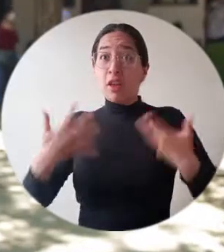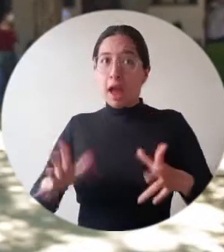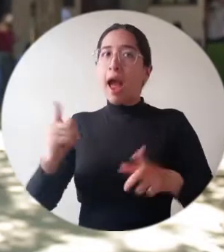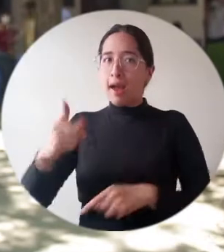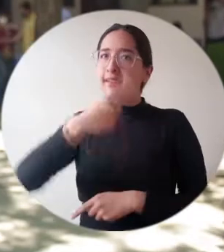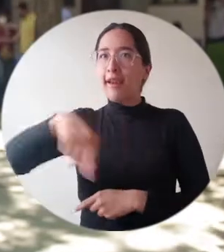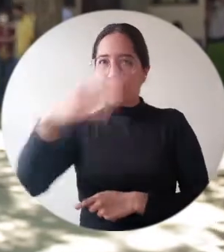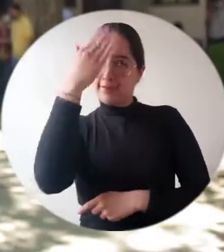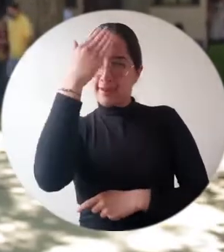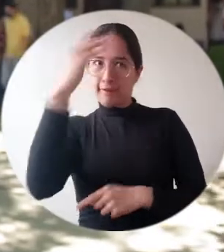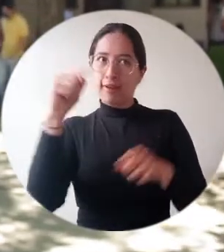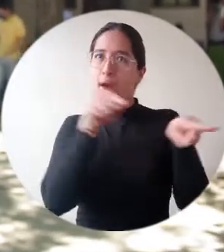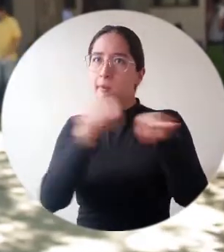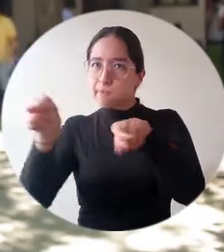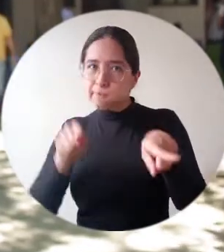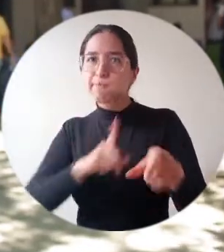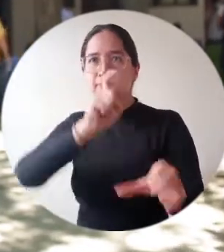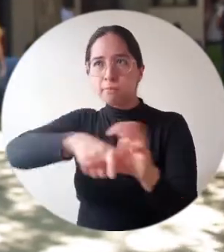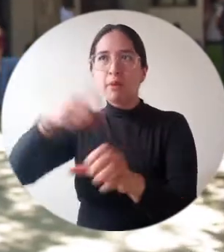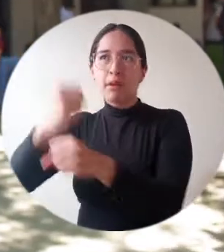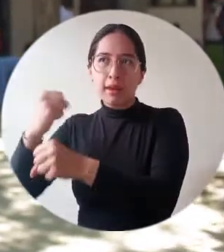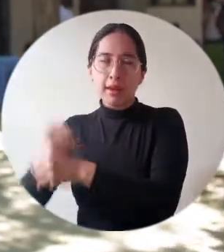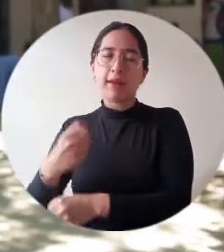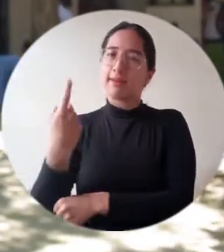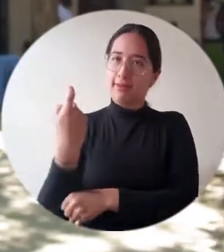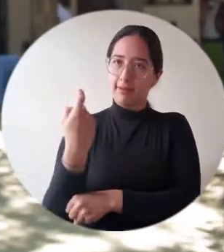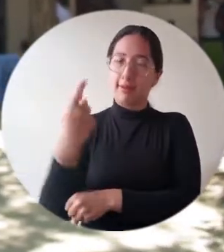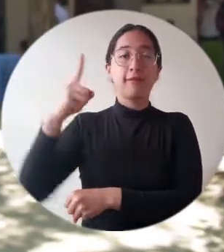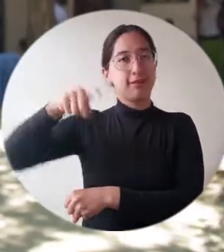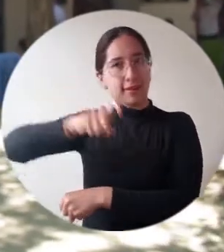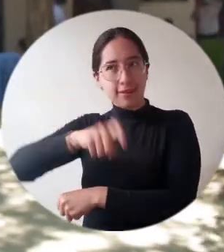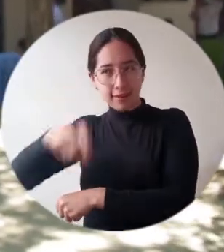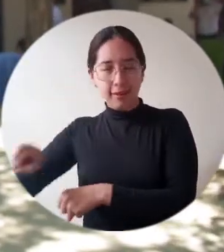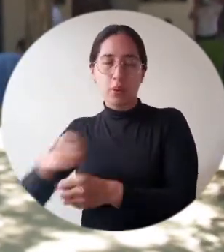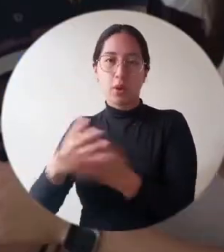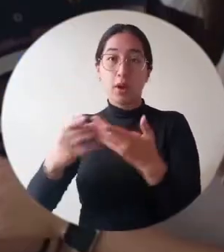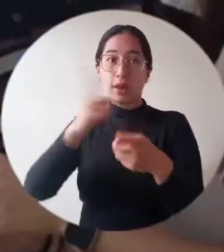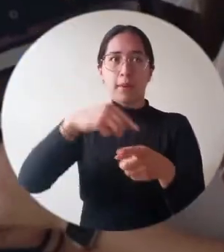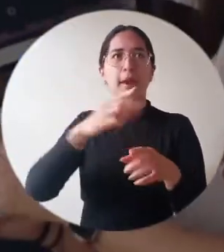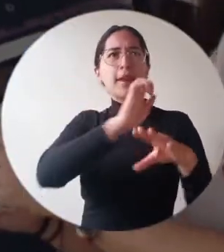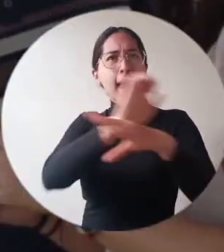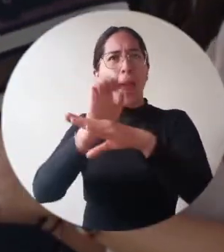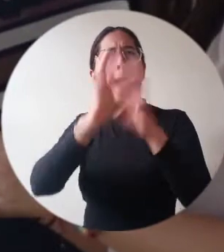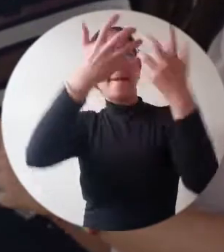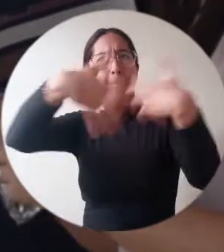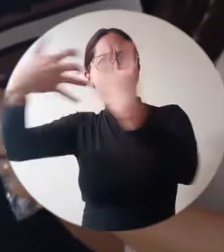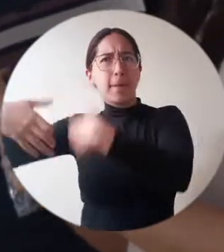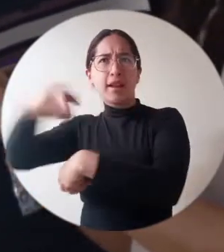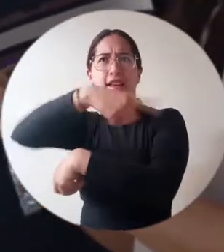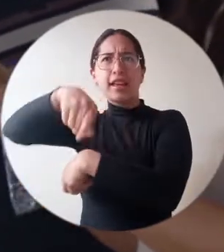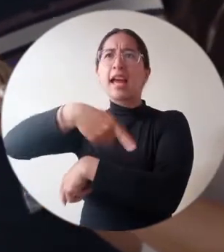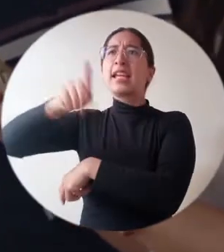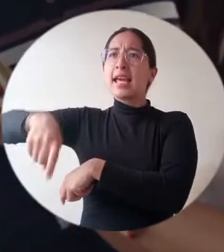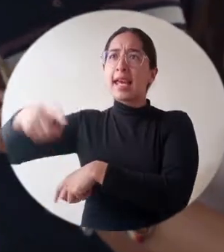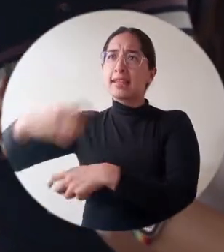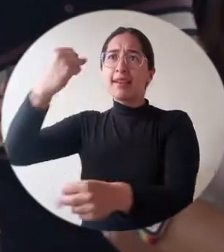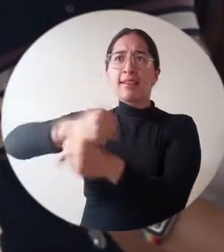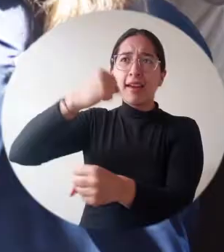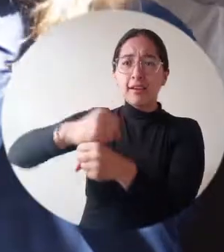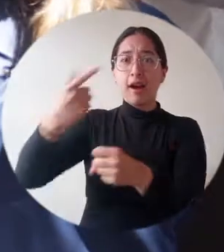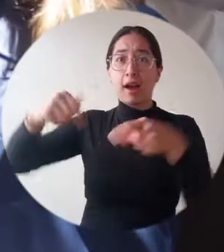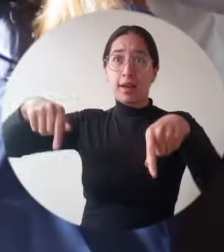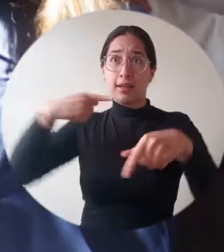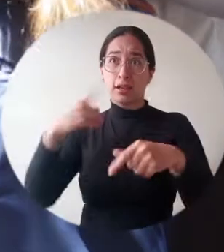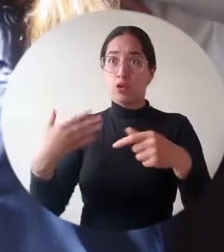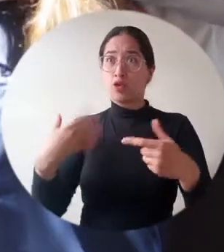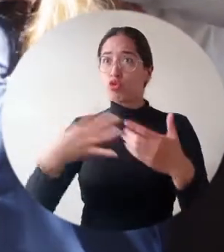realizar esta feria nace de aquella inquietud que tenían varias de las empresas que captan mano de obra nuestra de la universidad